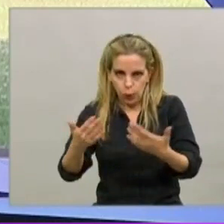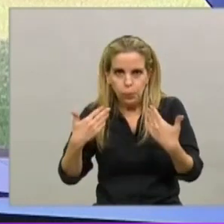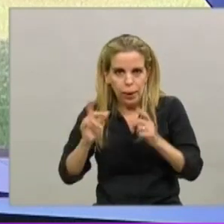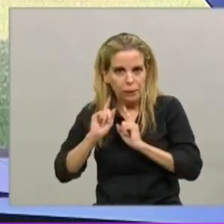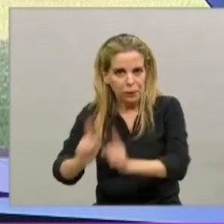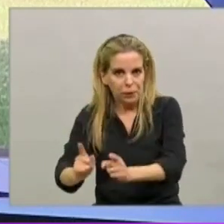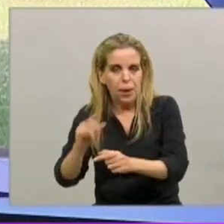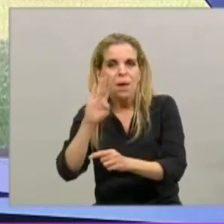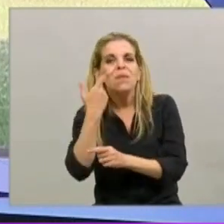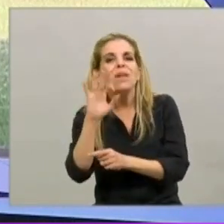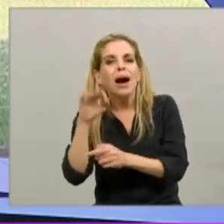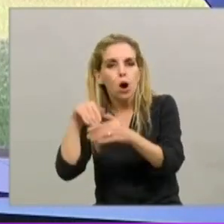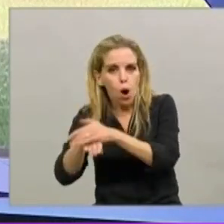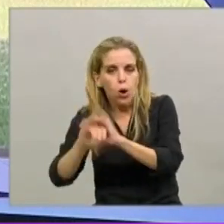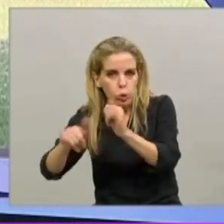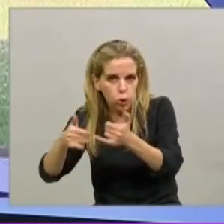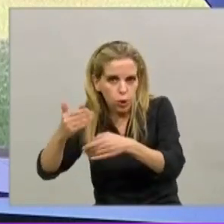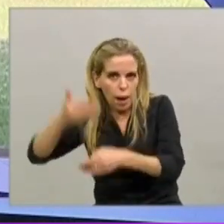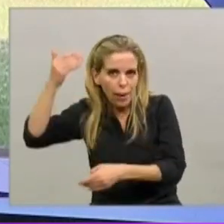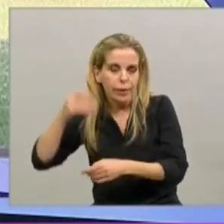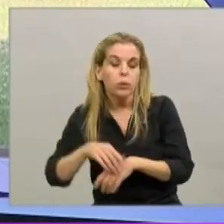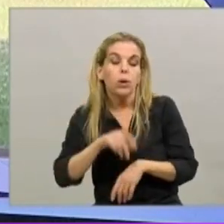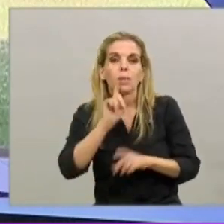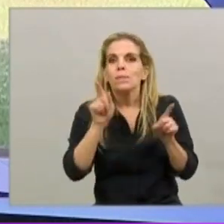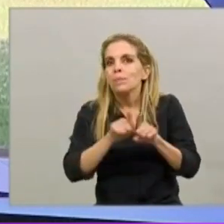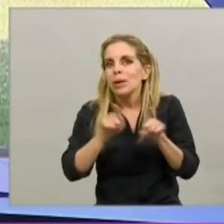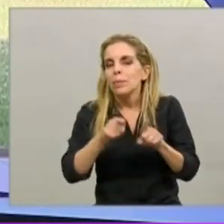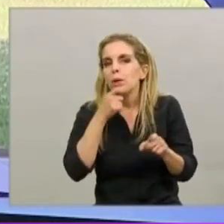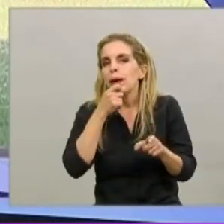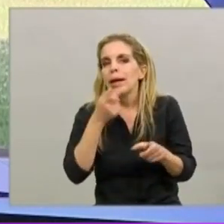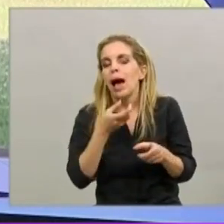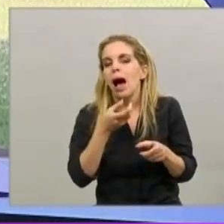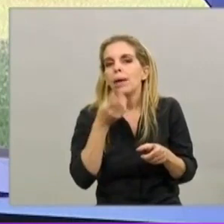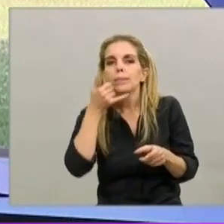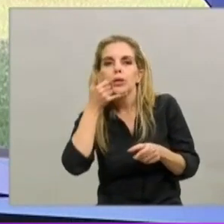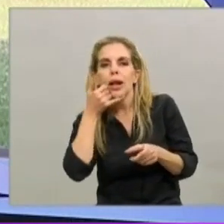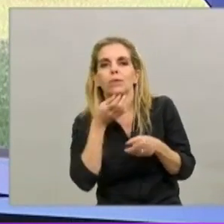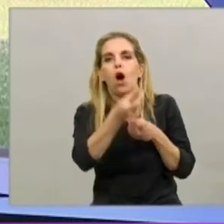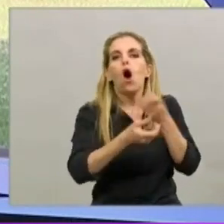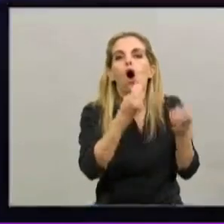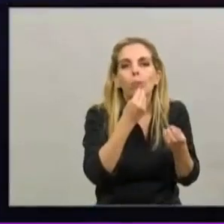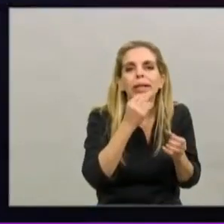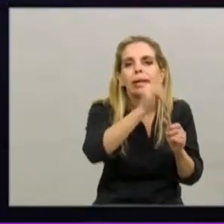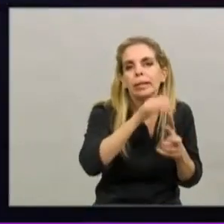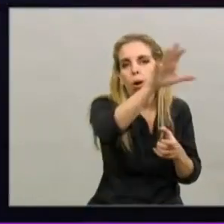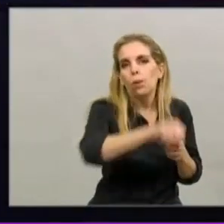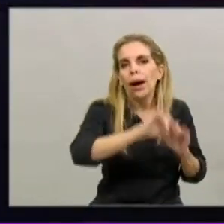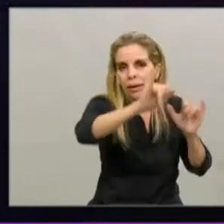y se va a poder mantener lo que se llama el delivery y el poder ir a retirar la comida de los lugares gastronómicos.